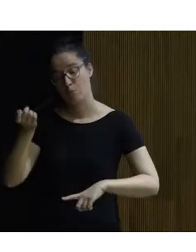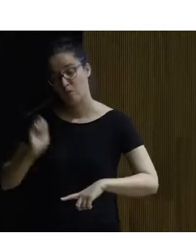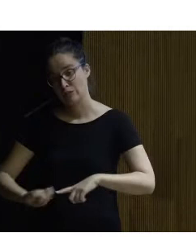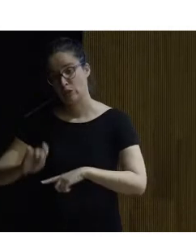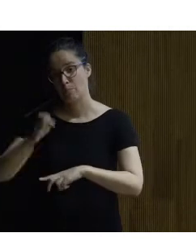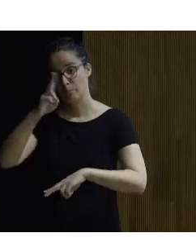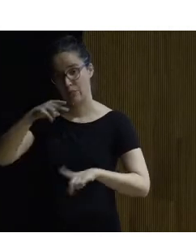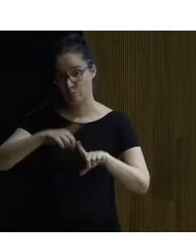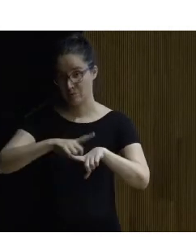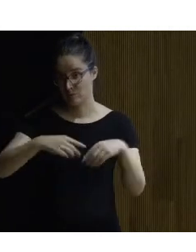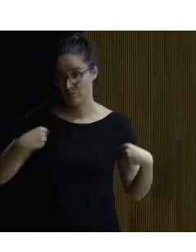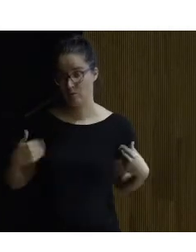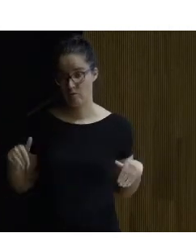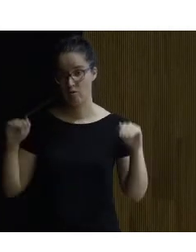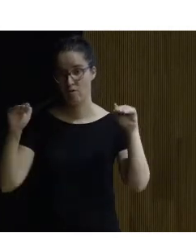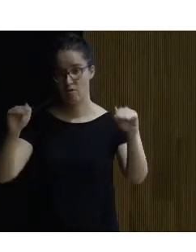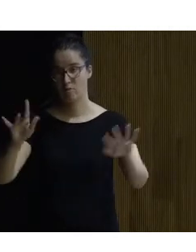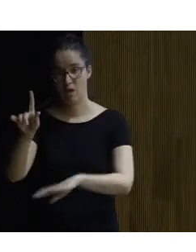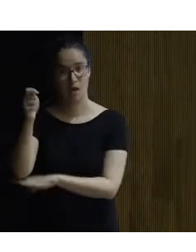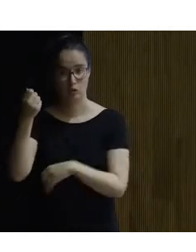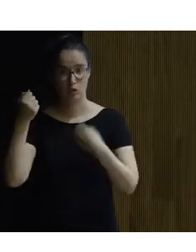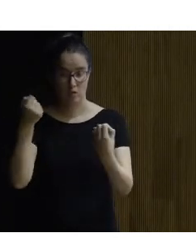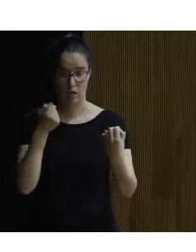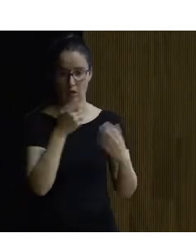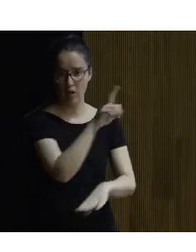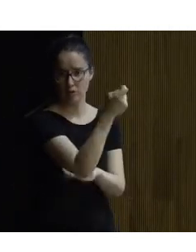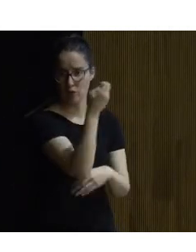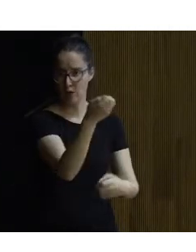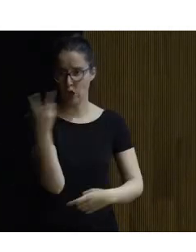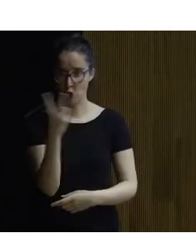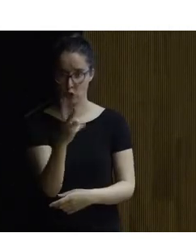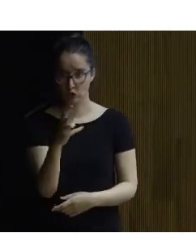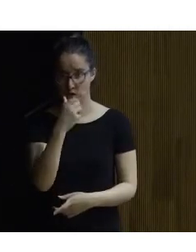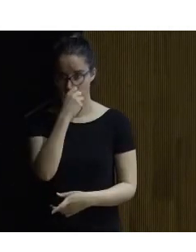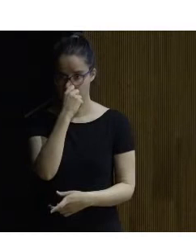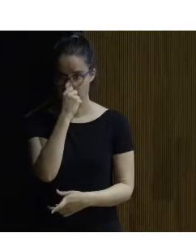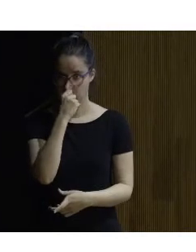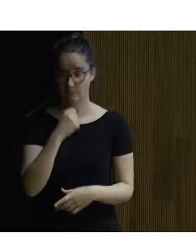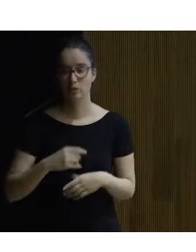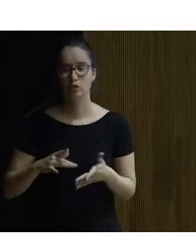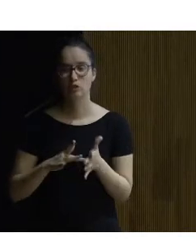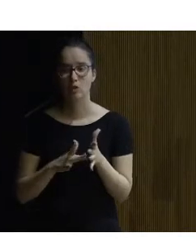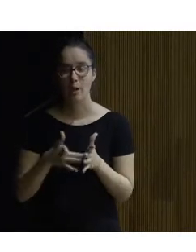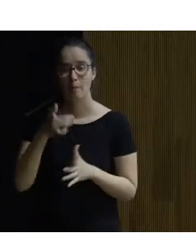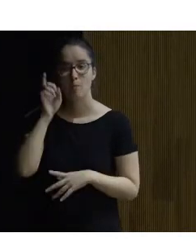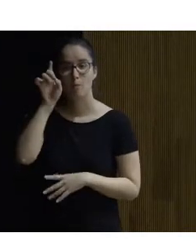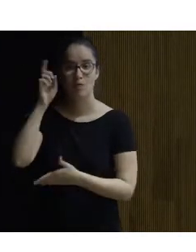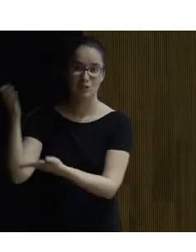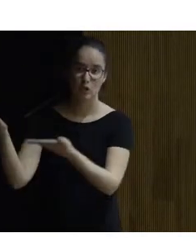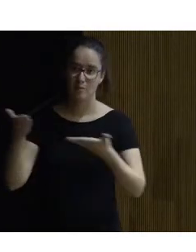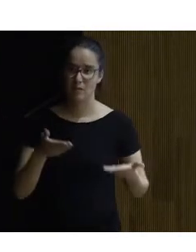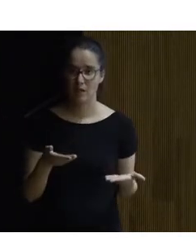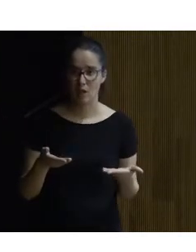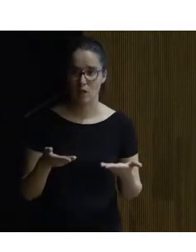la que bueno ya sabéis que ha tenido gran éxito en ambas facetas ha sido profesor invitado